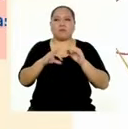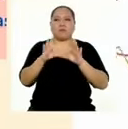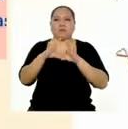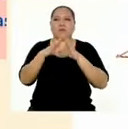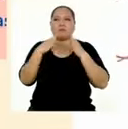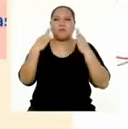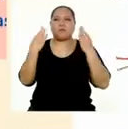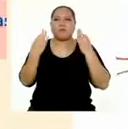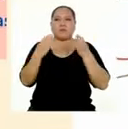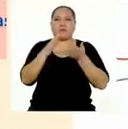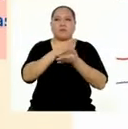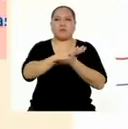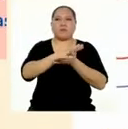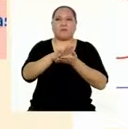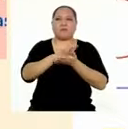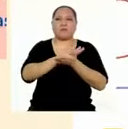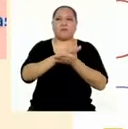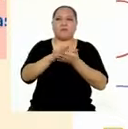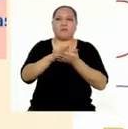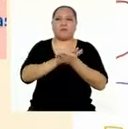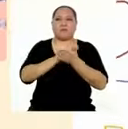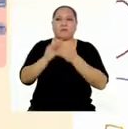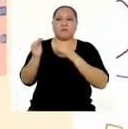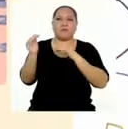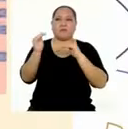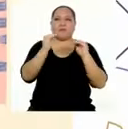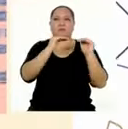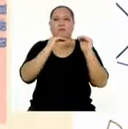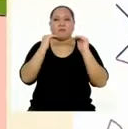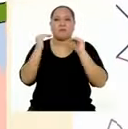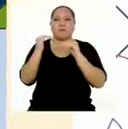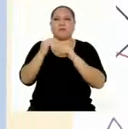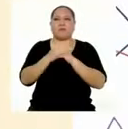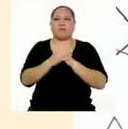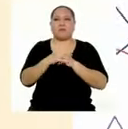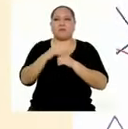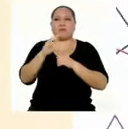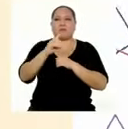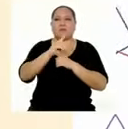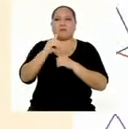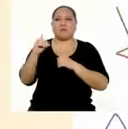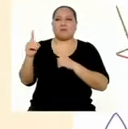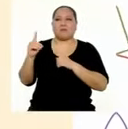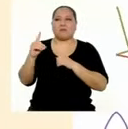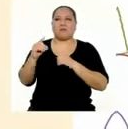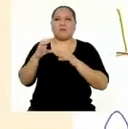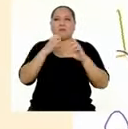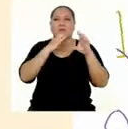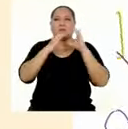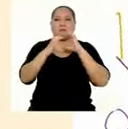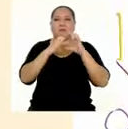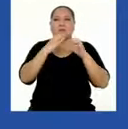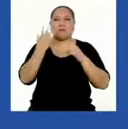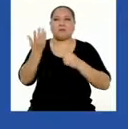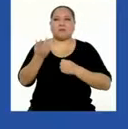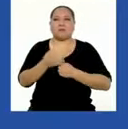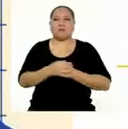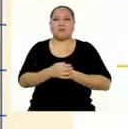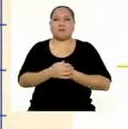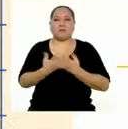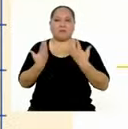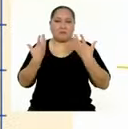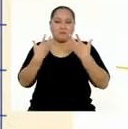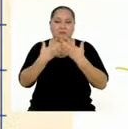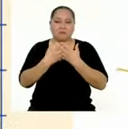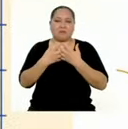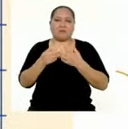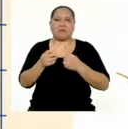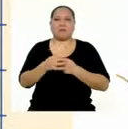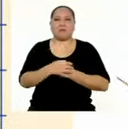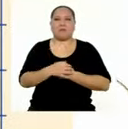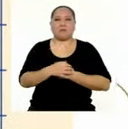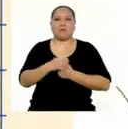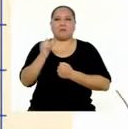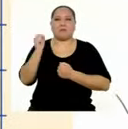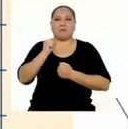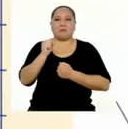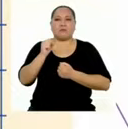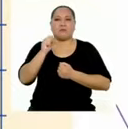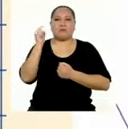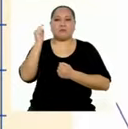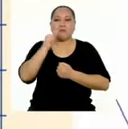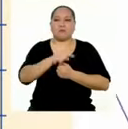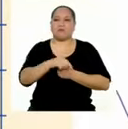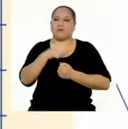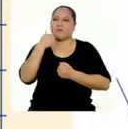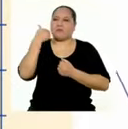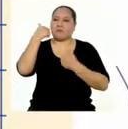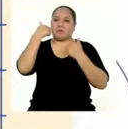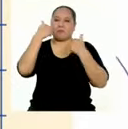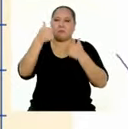hay una familia que está limpiando equitativamente y al lado derecho están conversando. La verdad es que